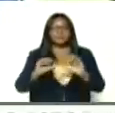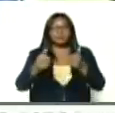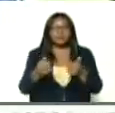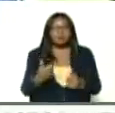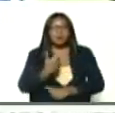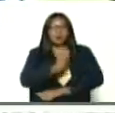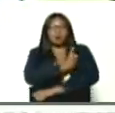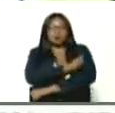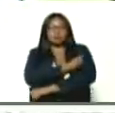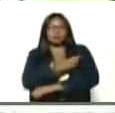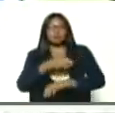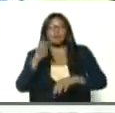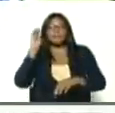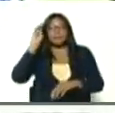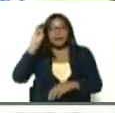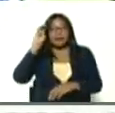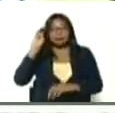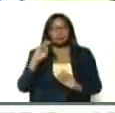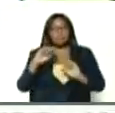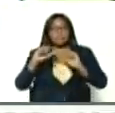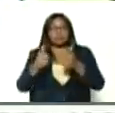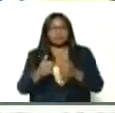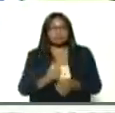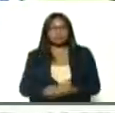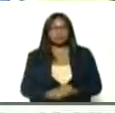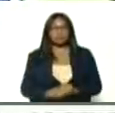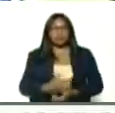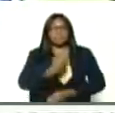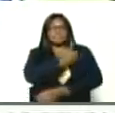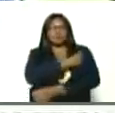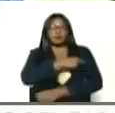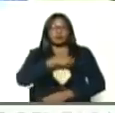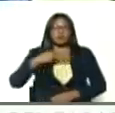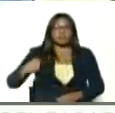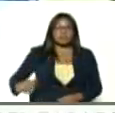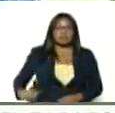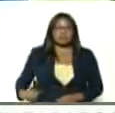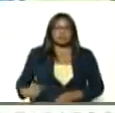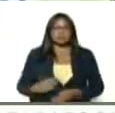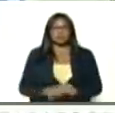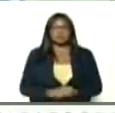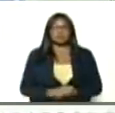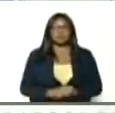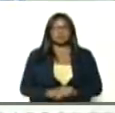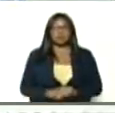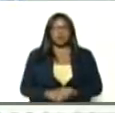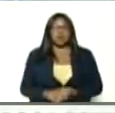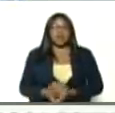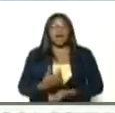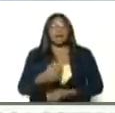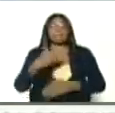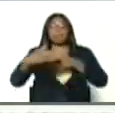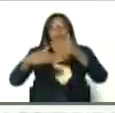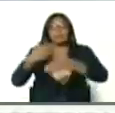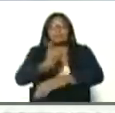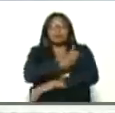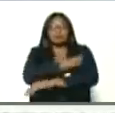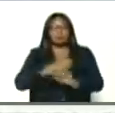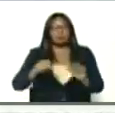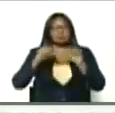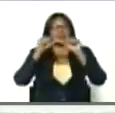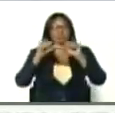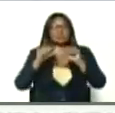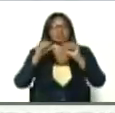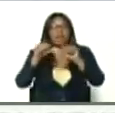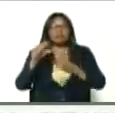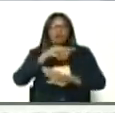vacunación, maestros y maestras, con la vacuna china, y con las vacunas que van a llegar, vamos a seguir vacunando, para